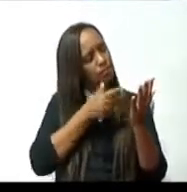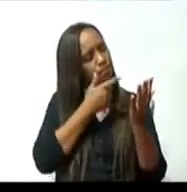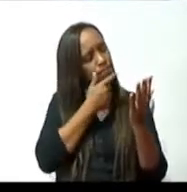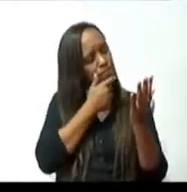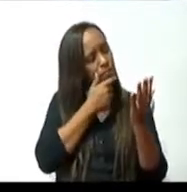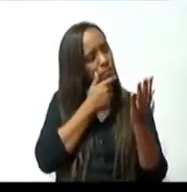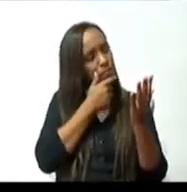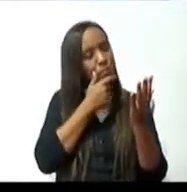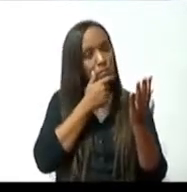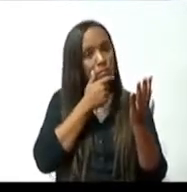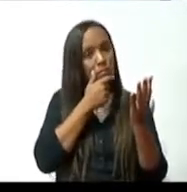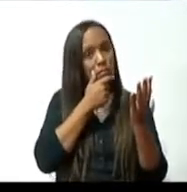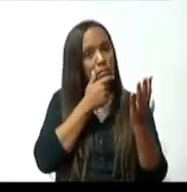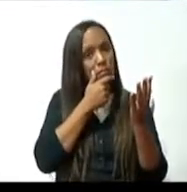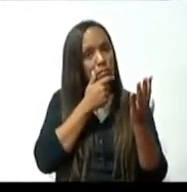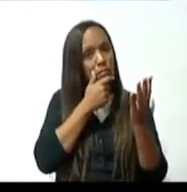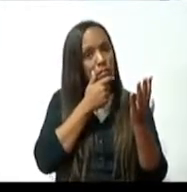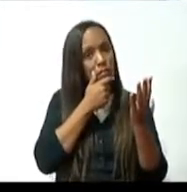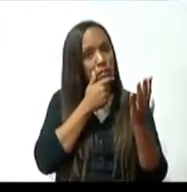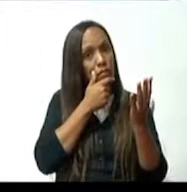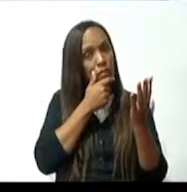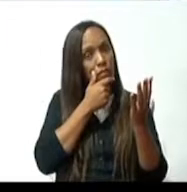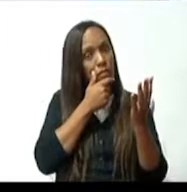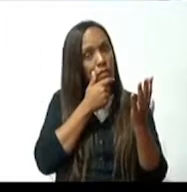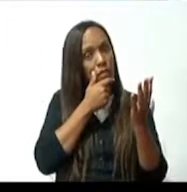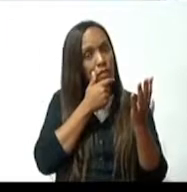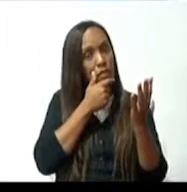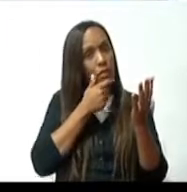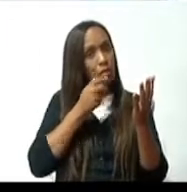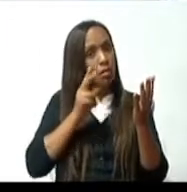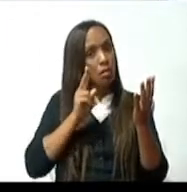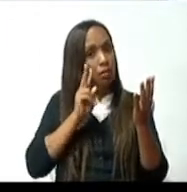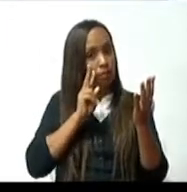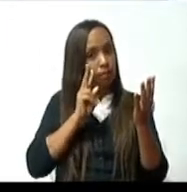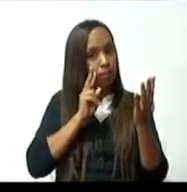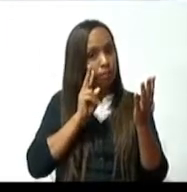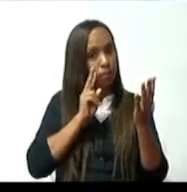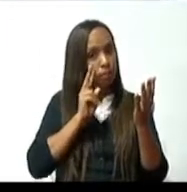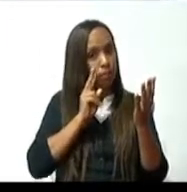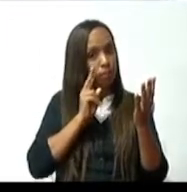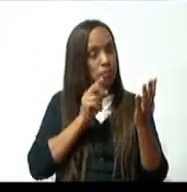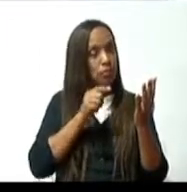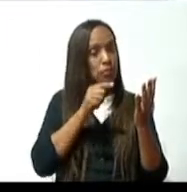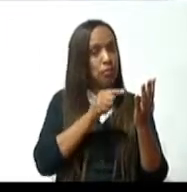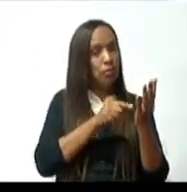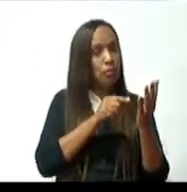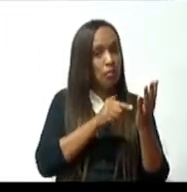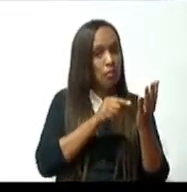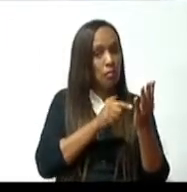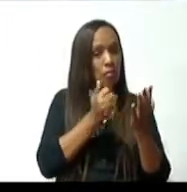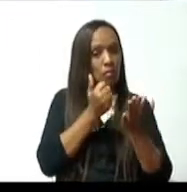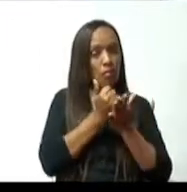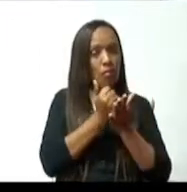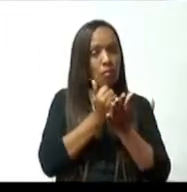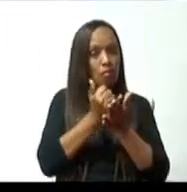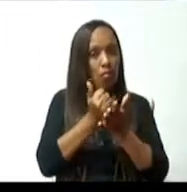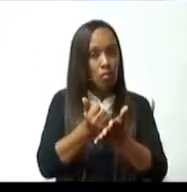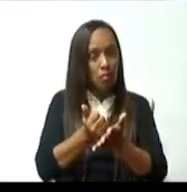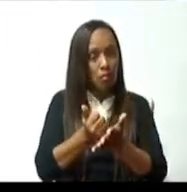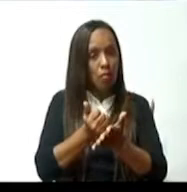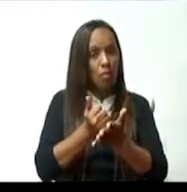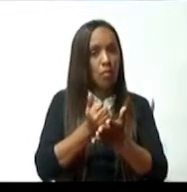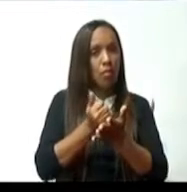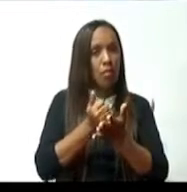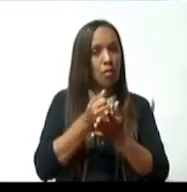correspondiente a las áreas neurálgicas de nuestro sistema democrático. Y obviamente,